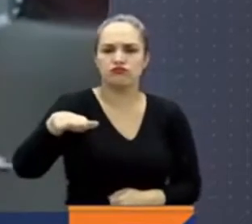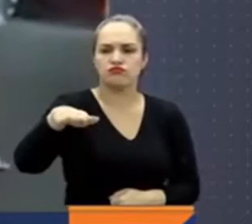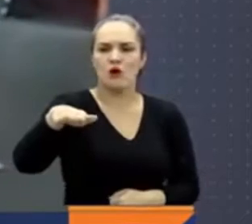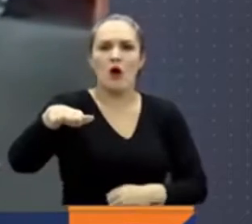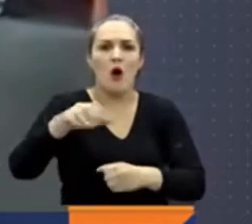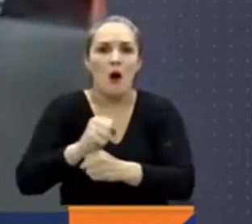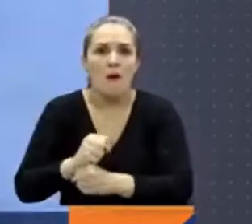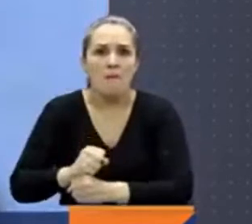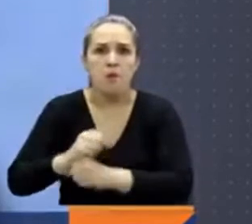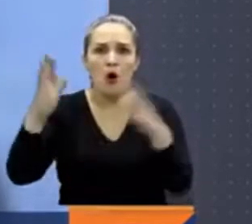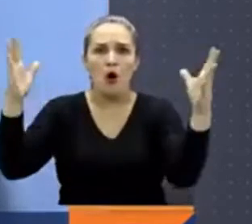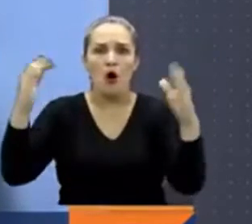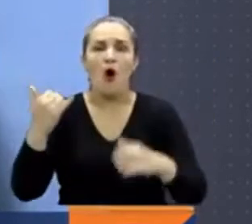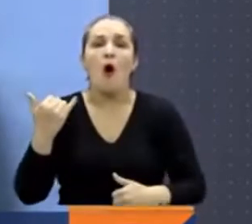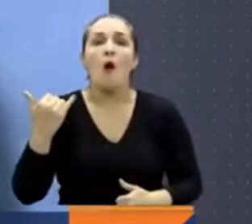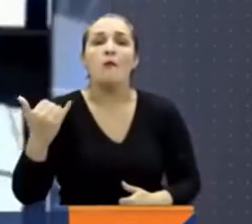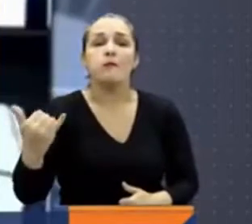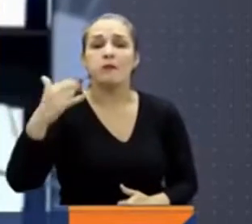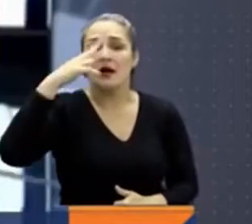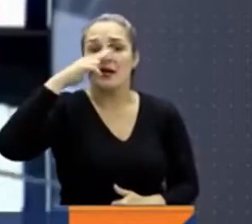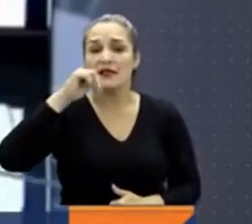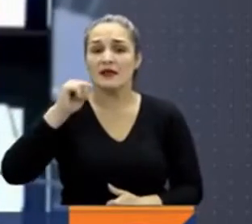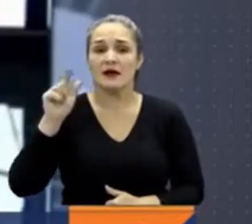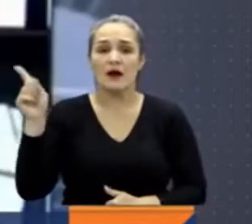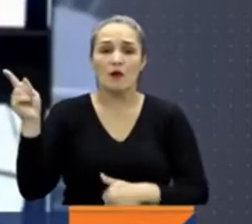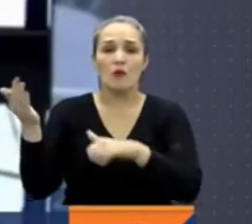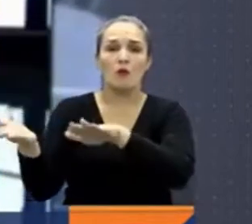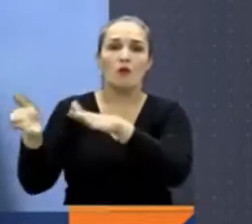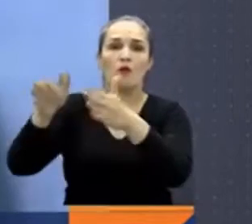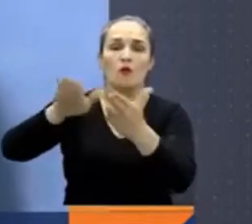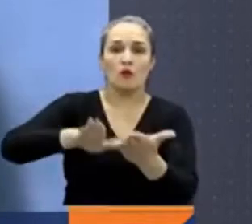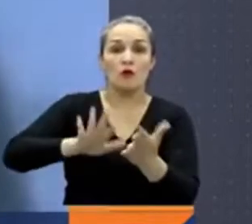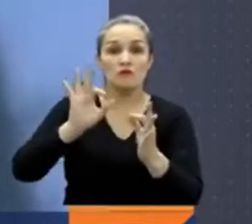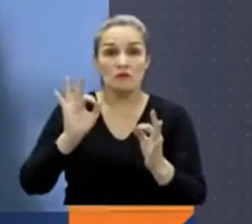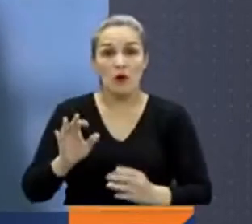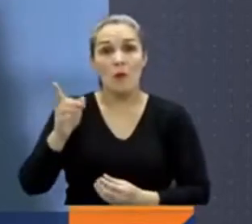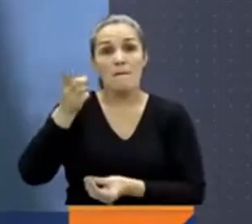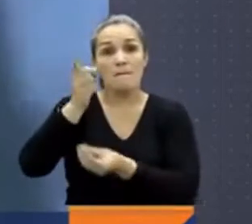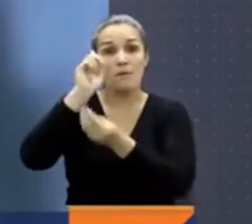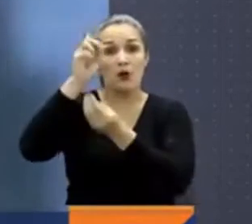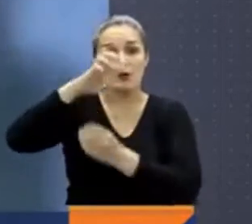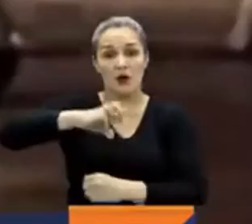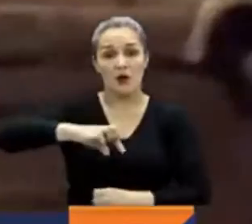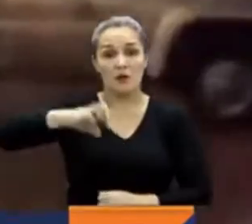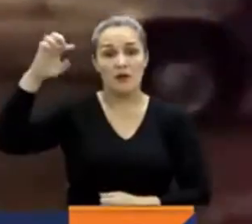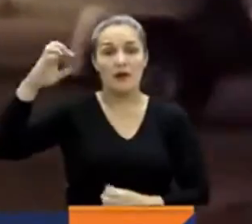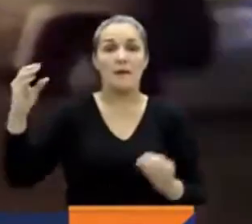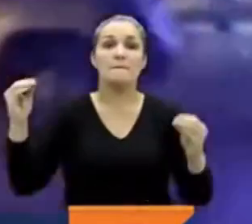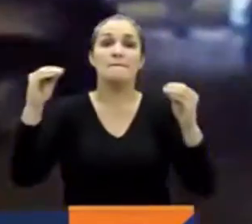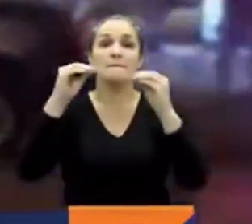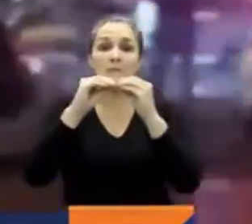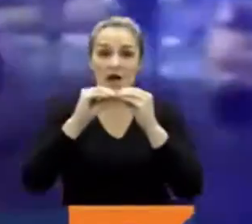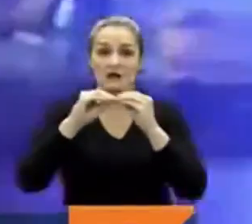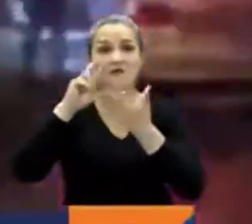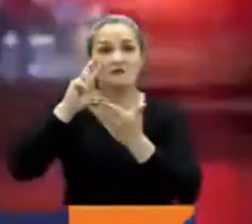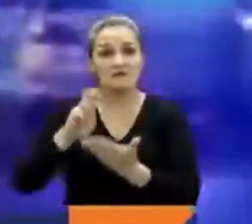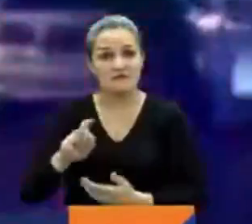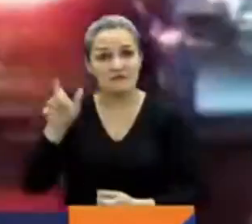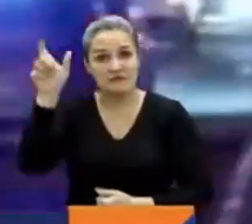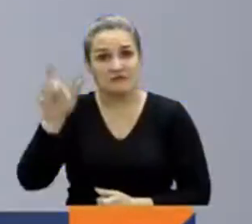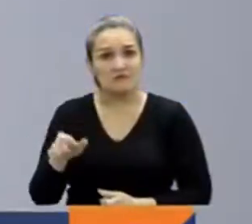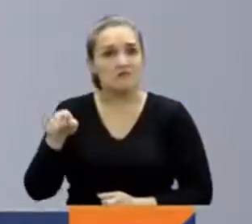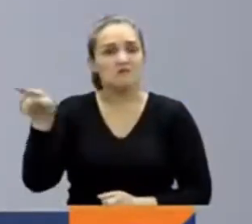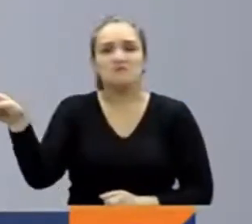explotó, cobrando la vida de su hija Daria, politóloga y periodista de 30 años, quien sí la abordó. La detonación se debió a un